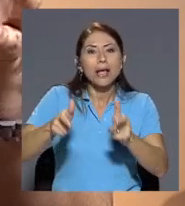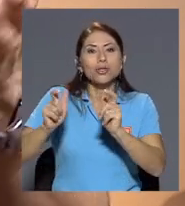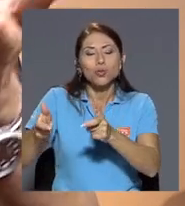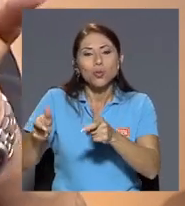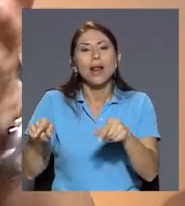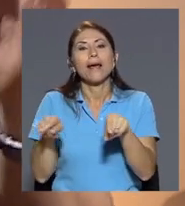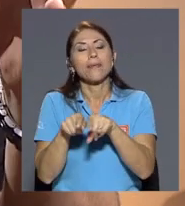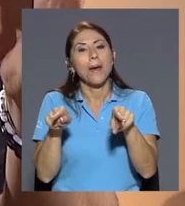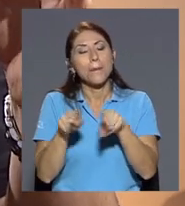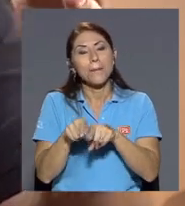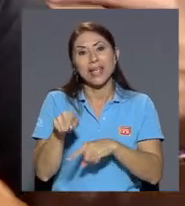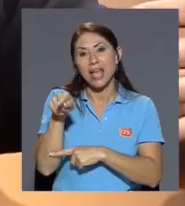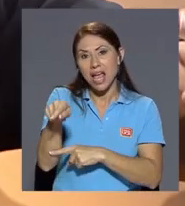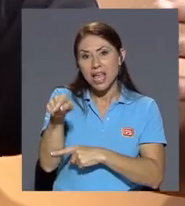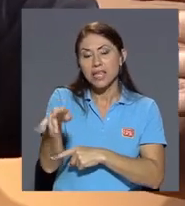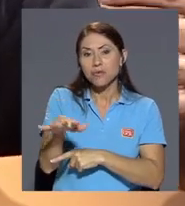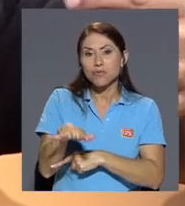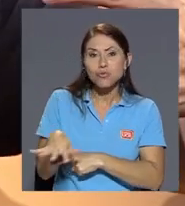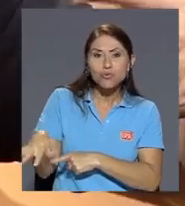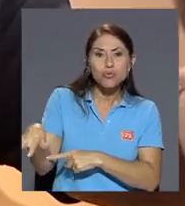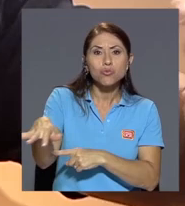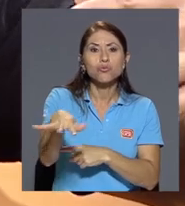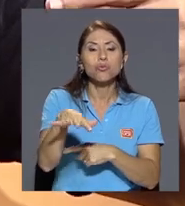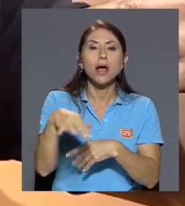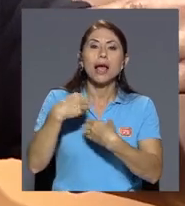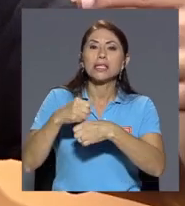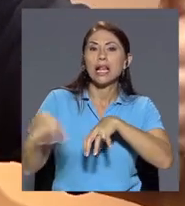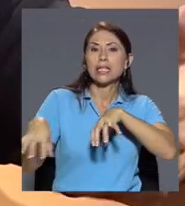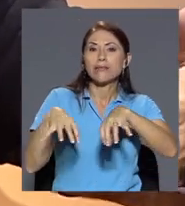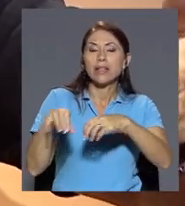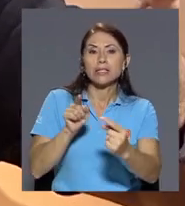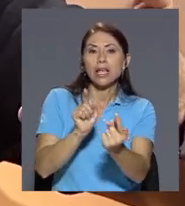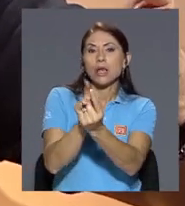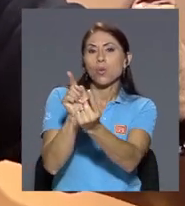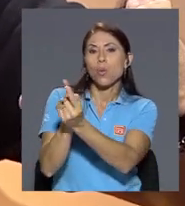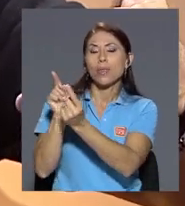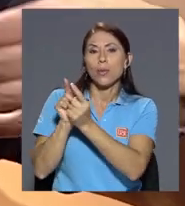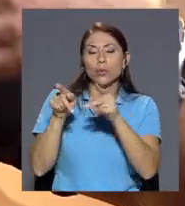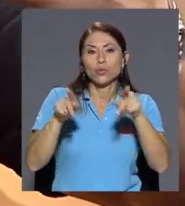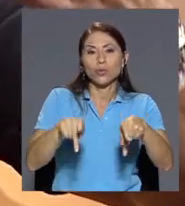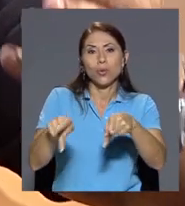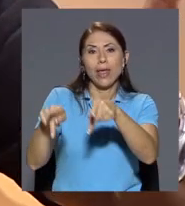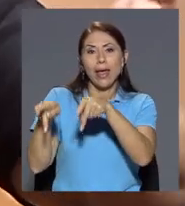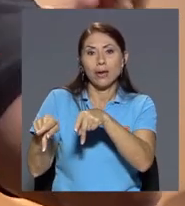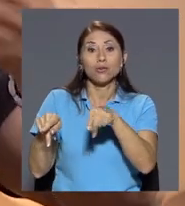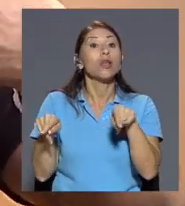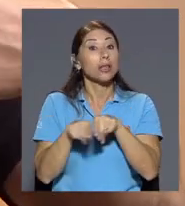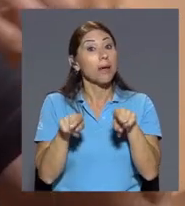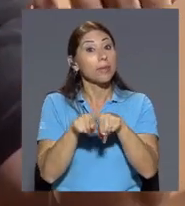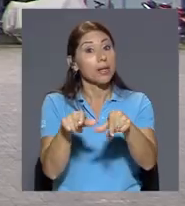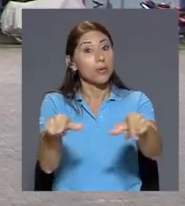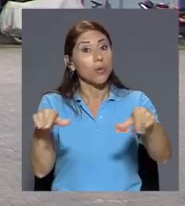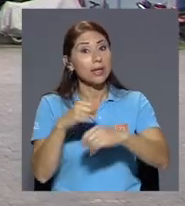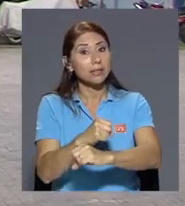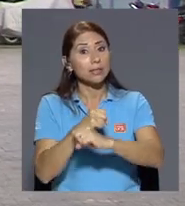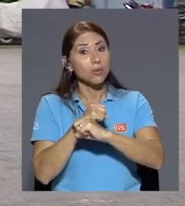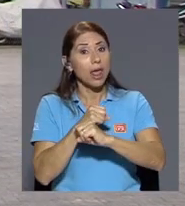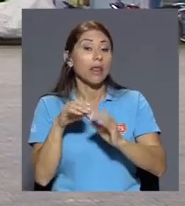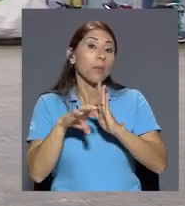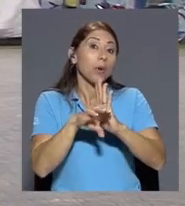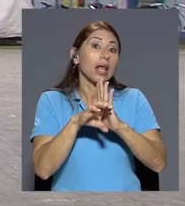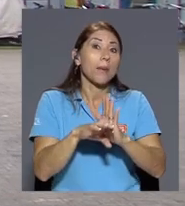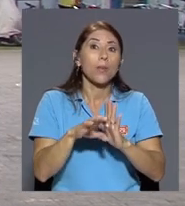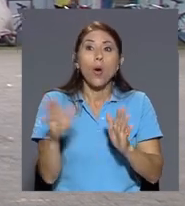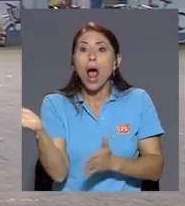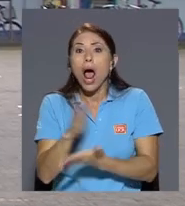generar digamos espacios para encuentro ciudadano puntos de seguridad también para cuando hay una emergencia que la gente